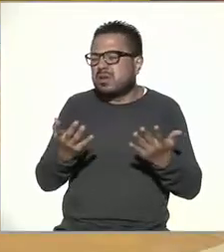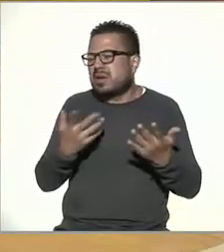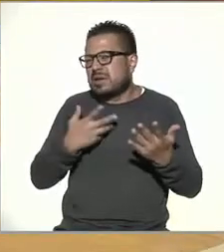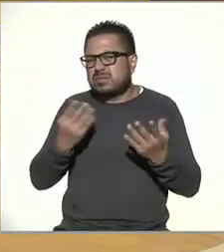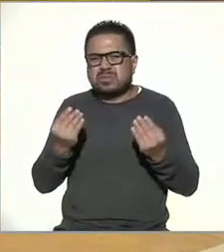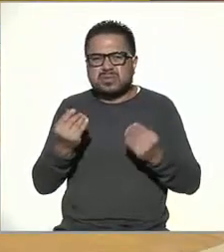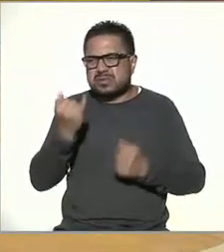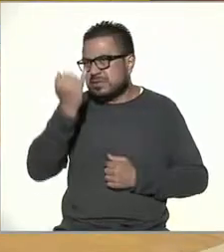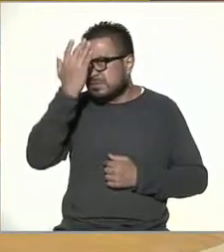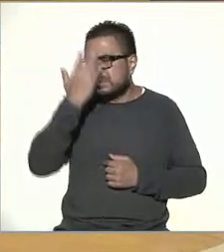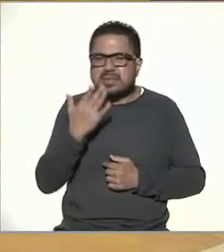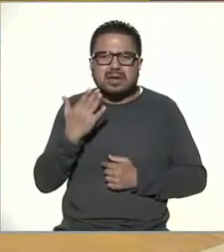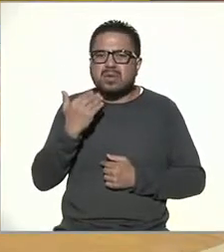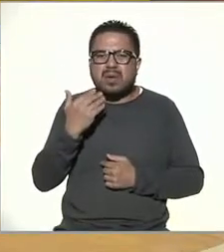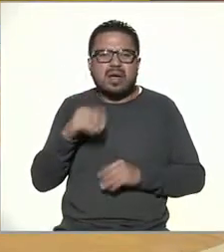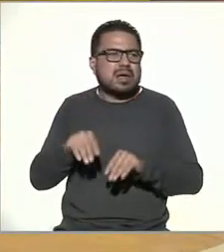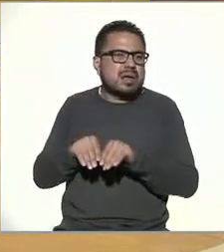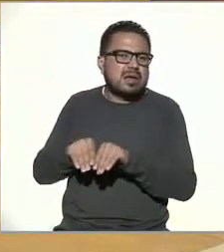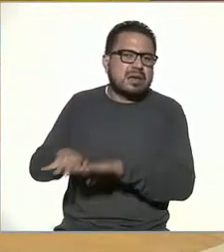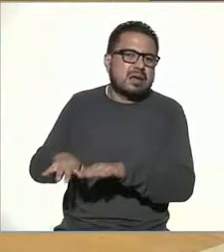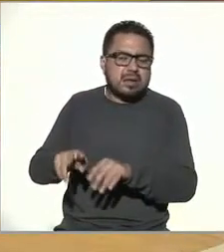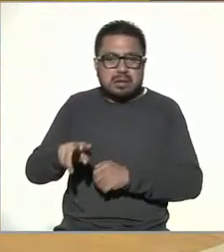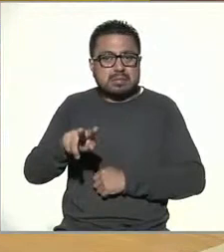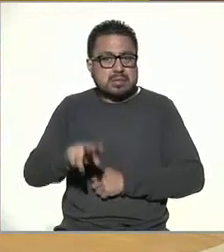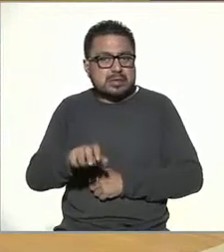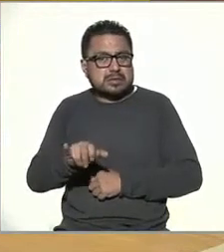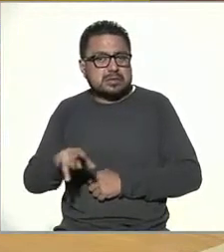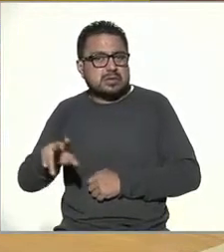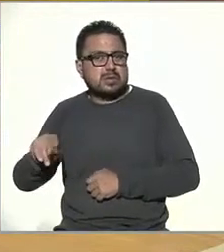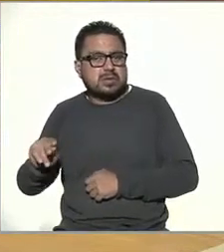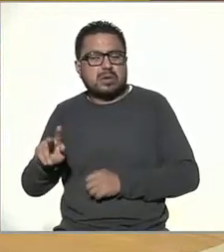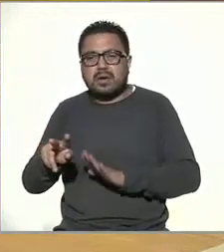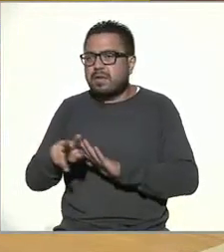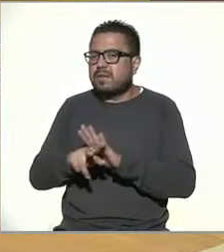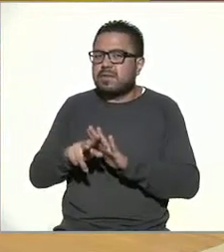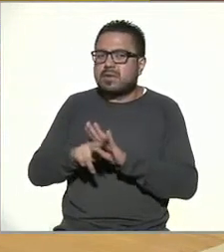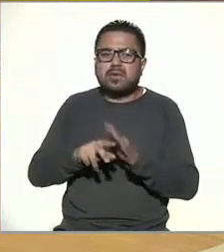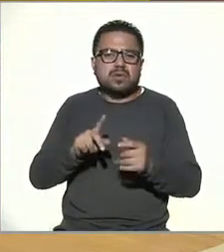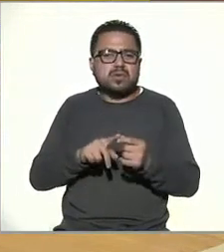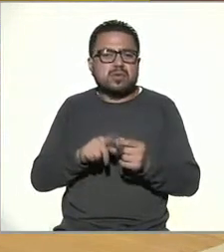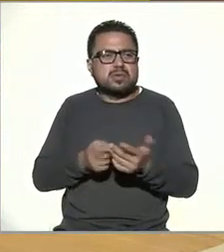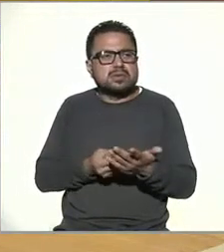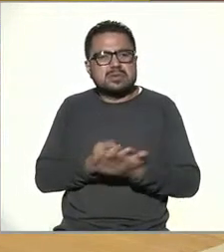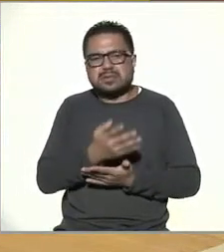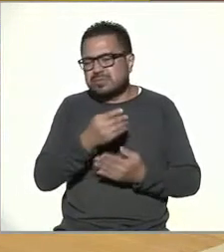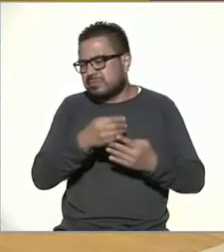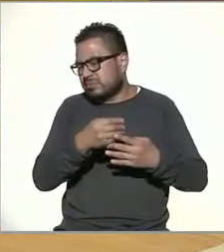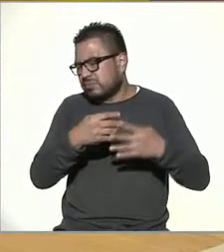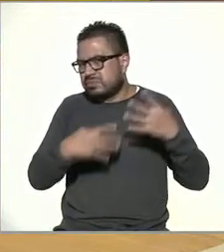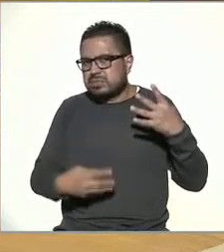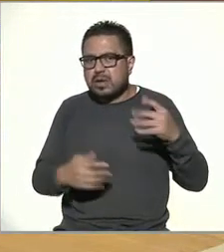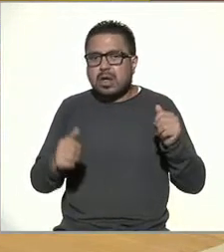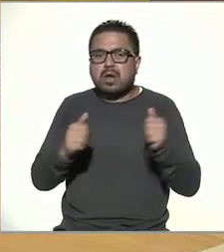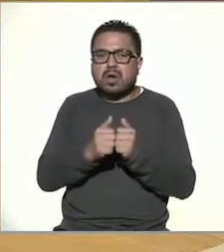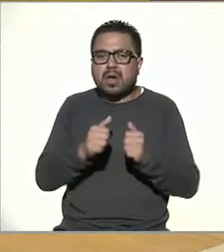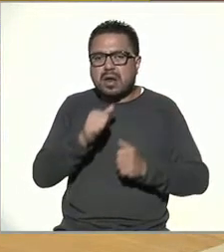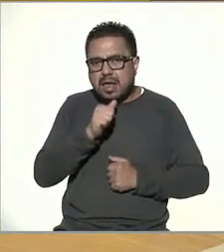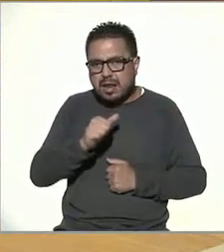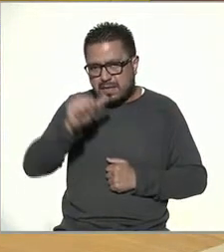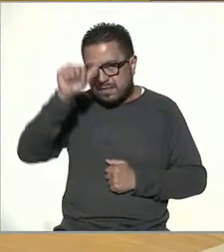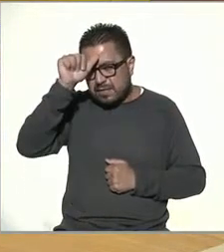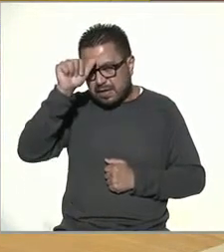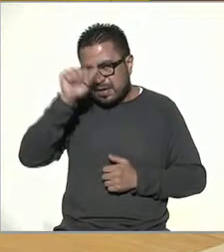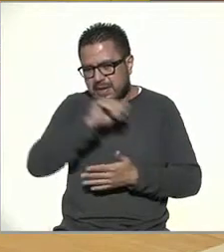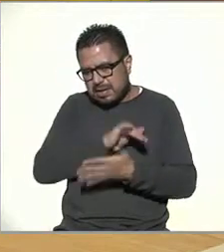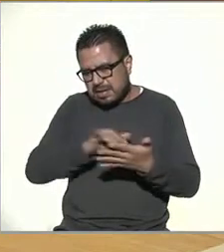muchas imágenes que a veces nos llegan, ah, es verdadera, no es verdadera el video, de dónde lo saca, etcétera, etcétera. Entonces, ya con la alfabetización es